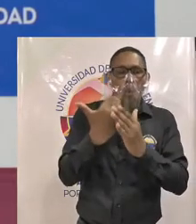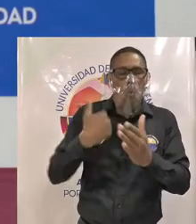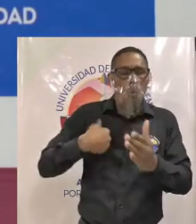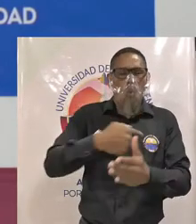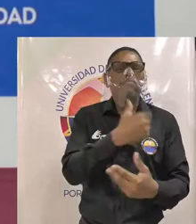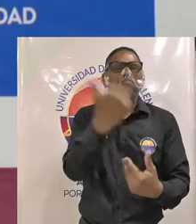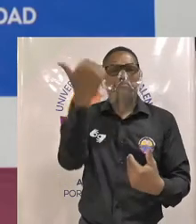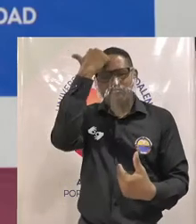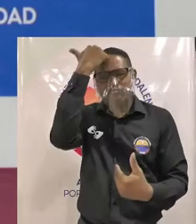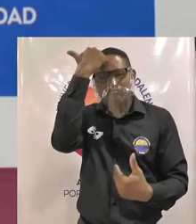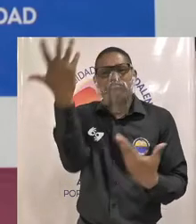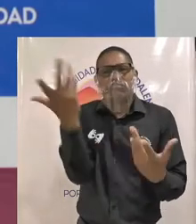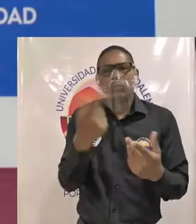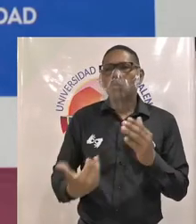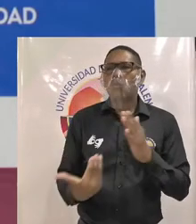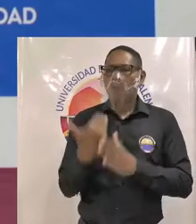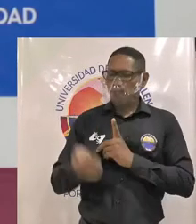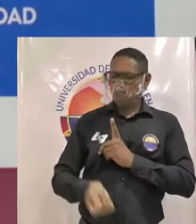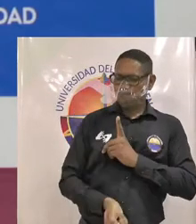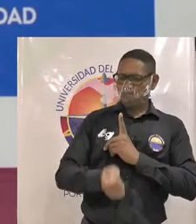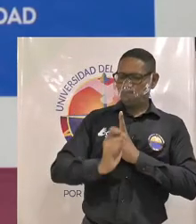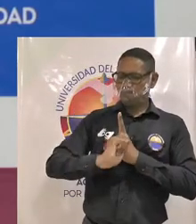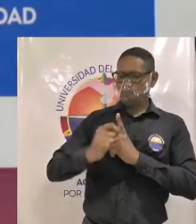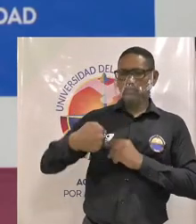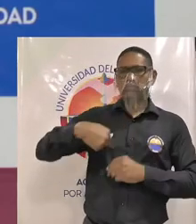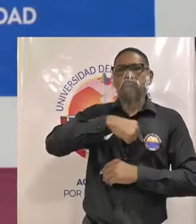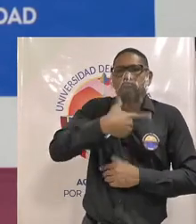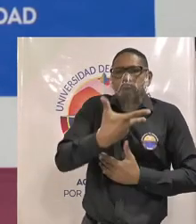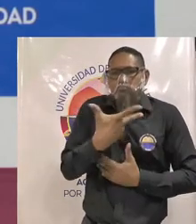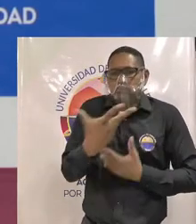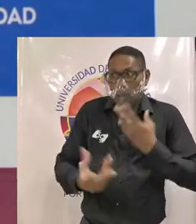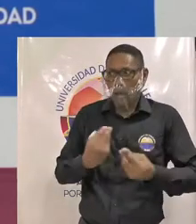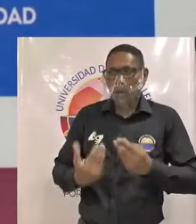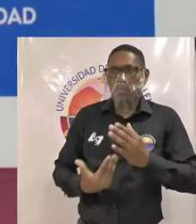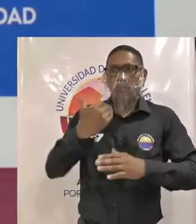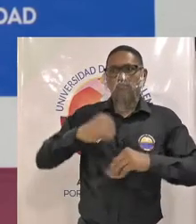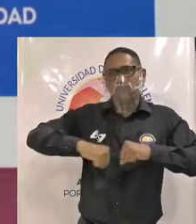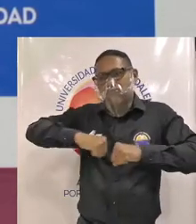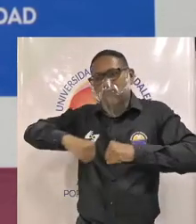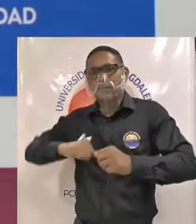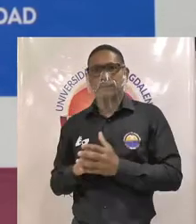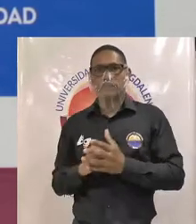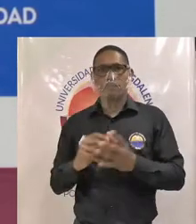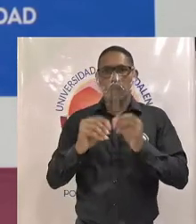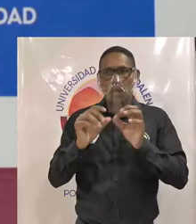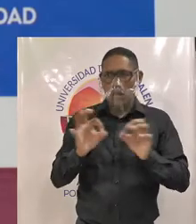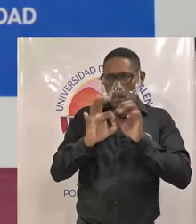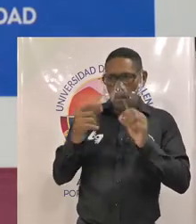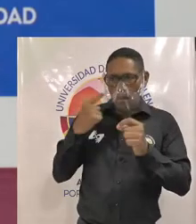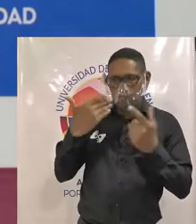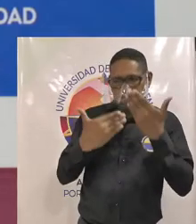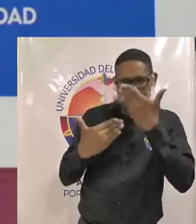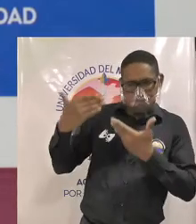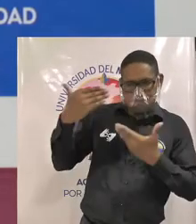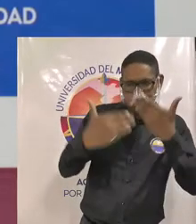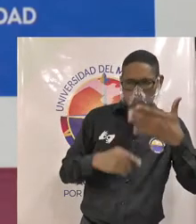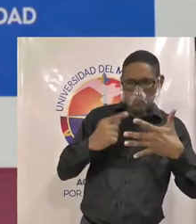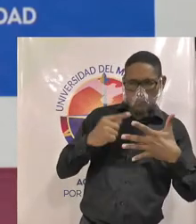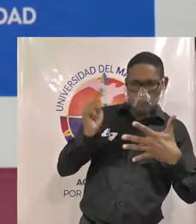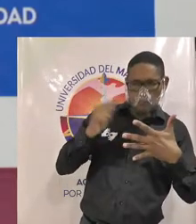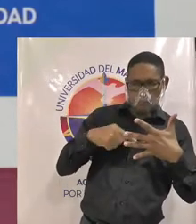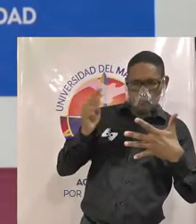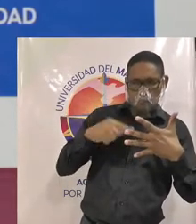rol como profesores y profesoras de la universidad y que los resultados de la evaluación docente permitan generar un